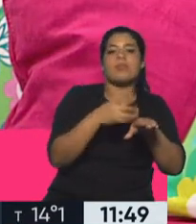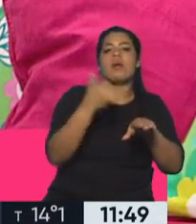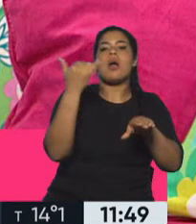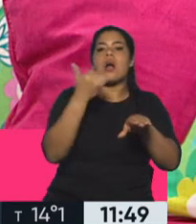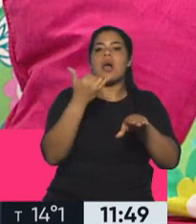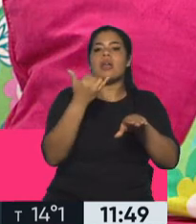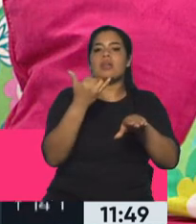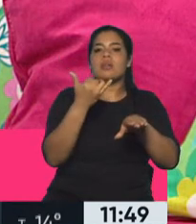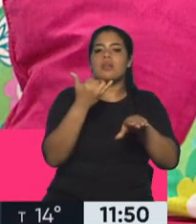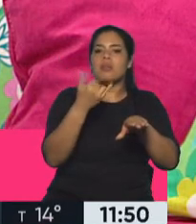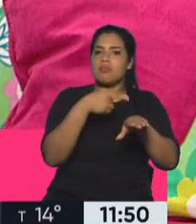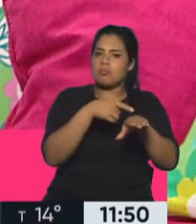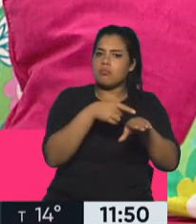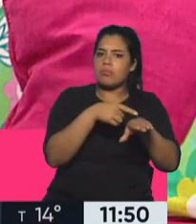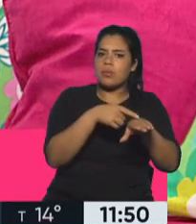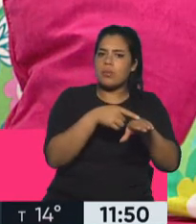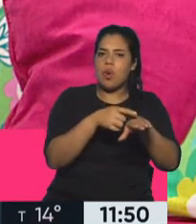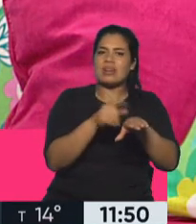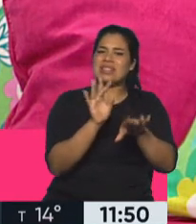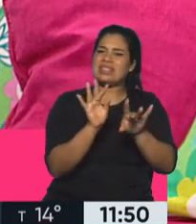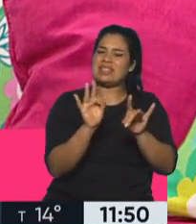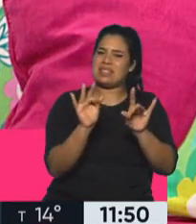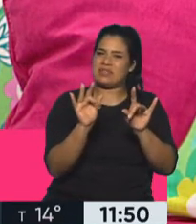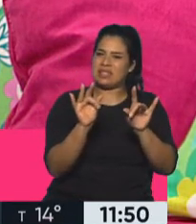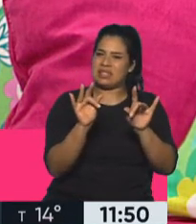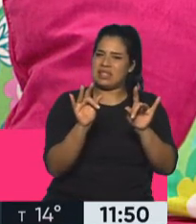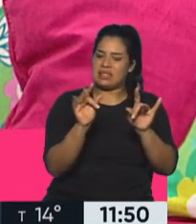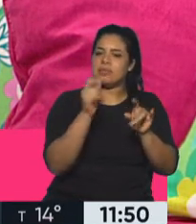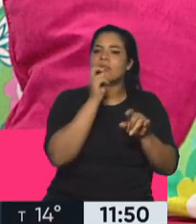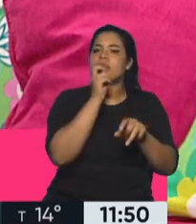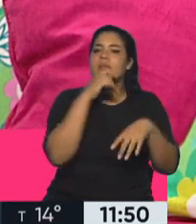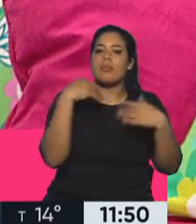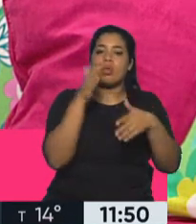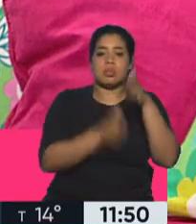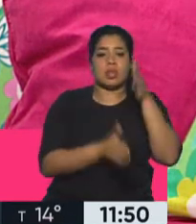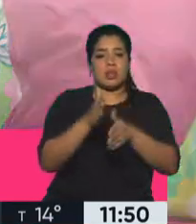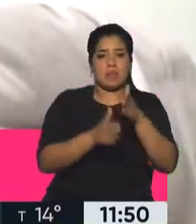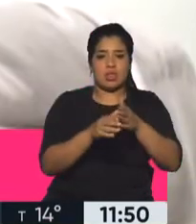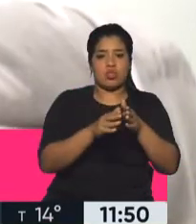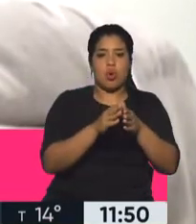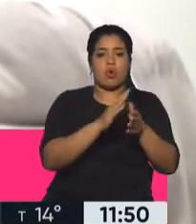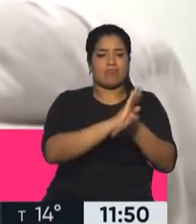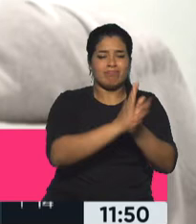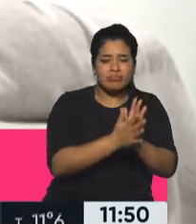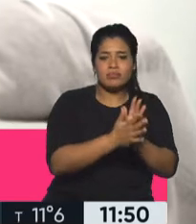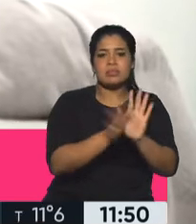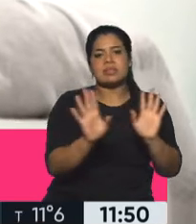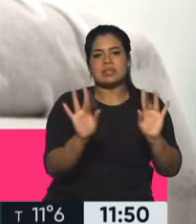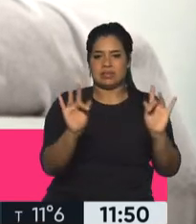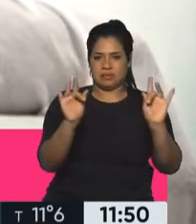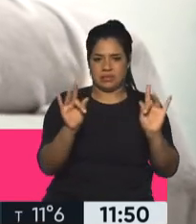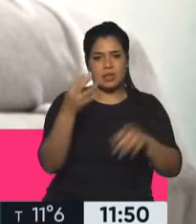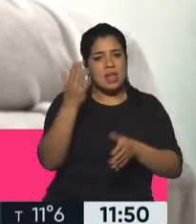biológicamente, entonces es muy difícil lograr, por ejemplo, hacer un tratamiento que lo mate. ¿Existen tratamientos? Sí, existen